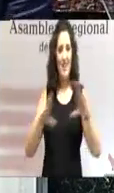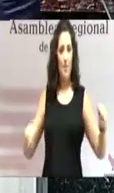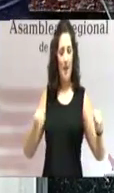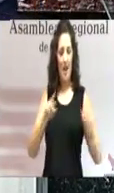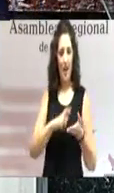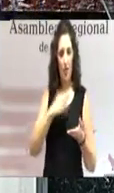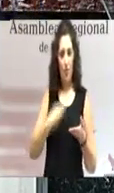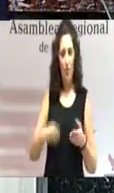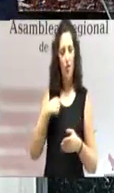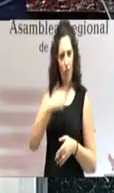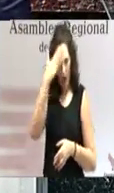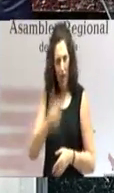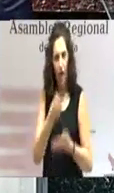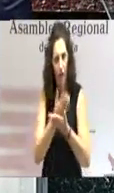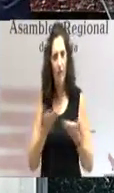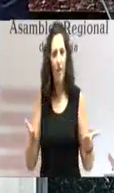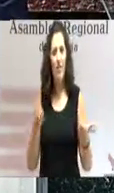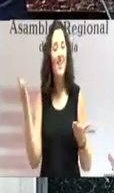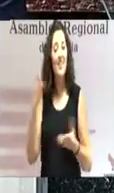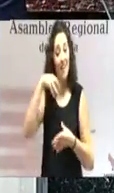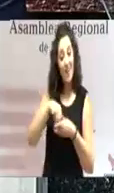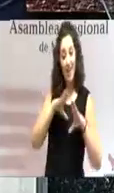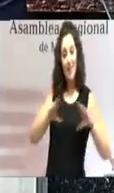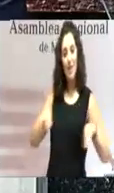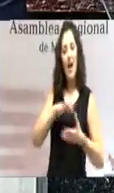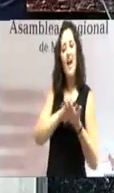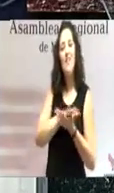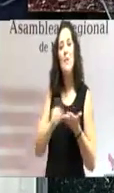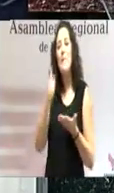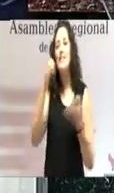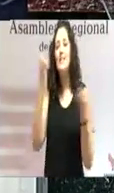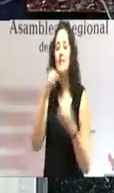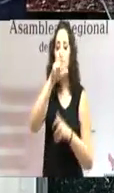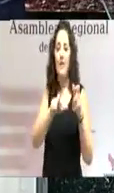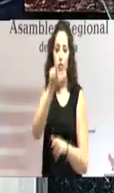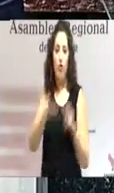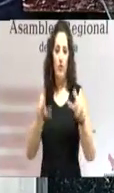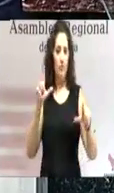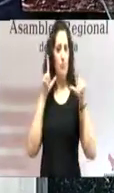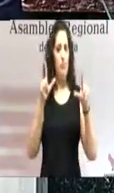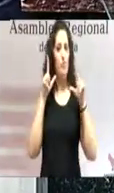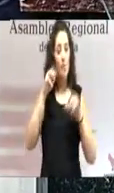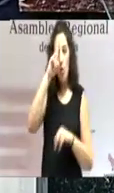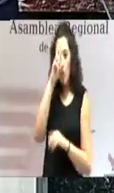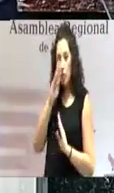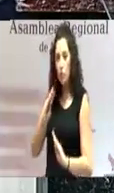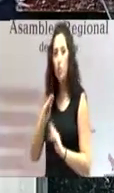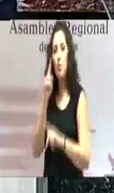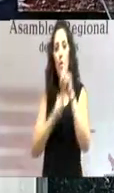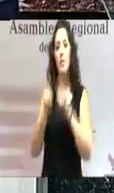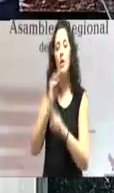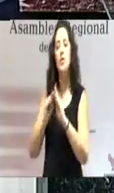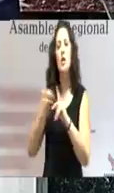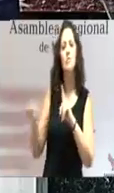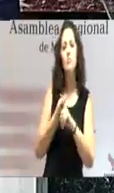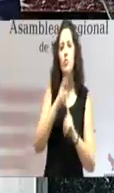debemos hablar más de las personas, de sus preocupaciones y de cómo solucionar sus problemas, de cómo